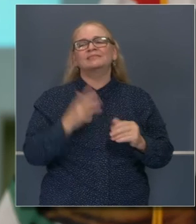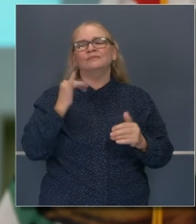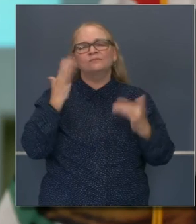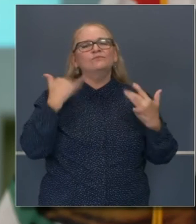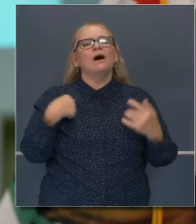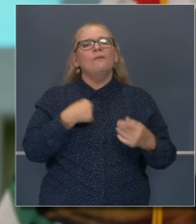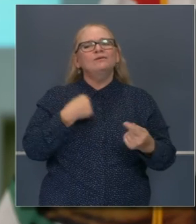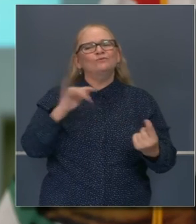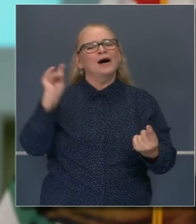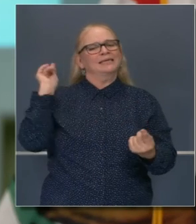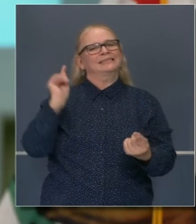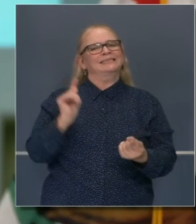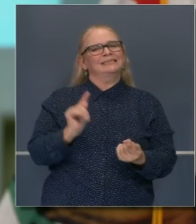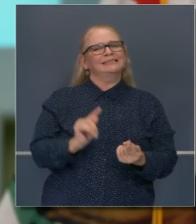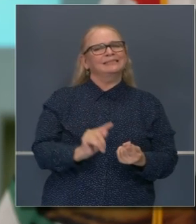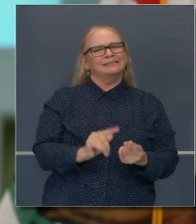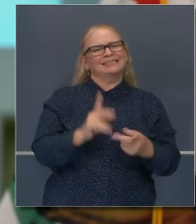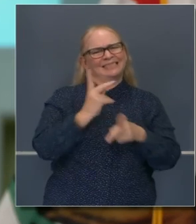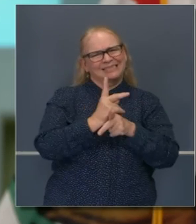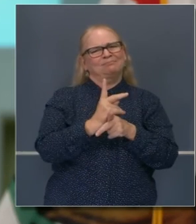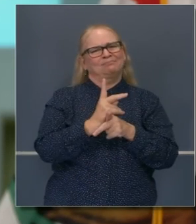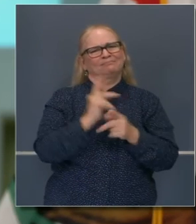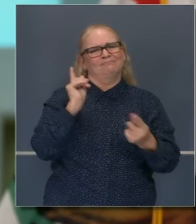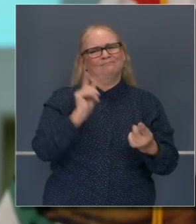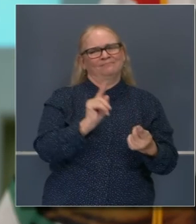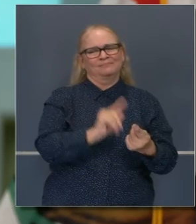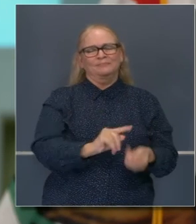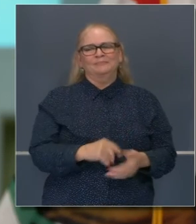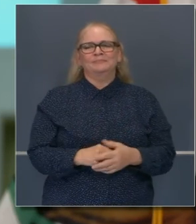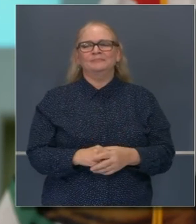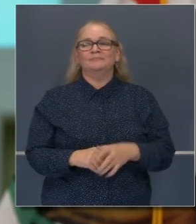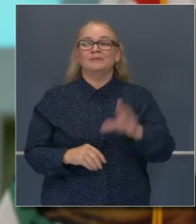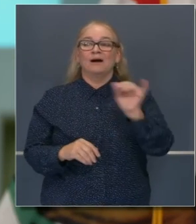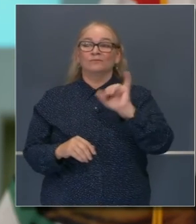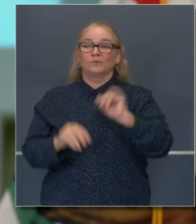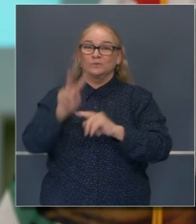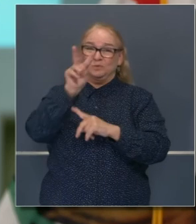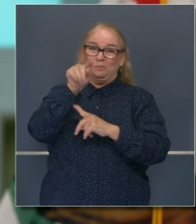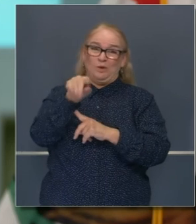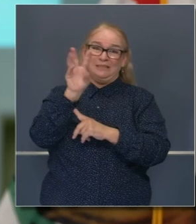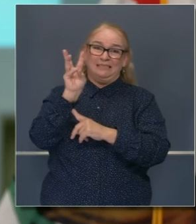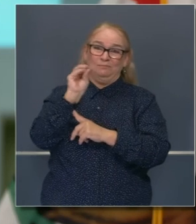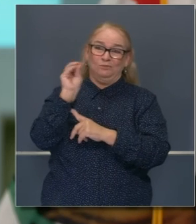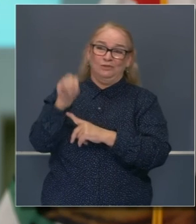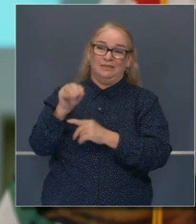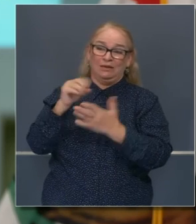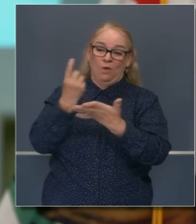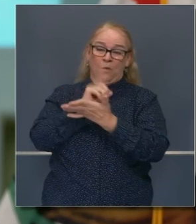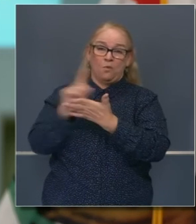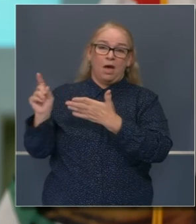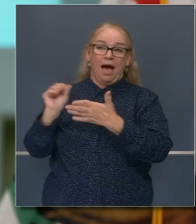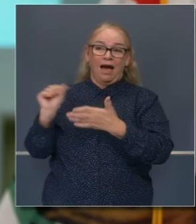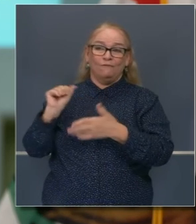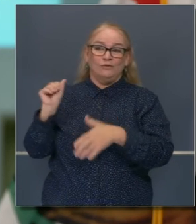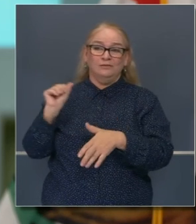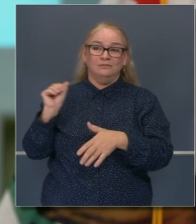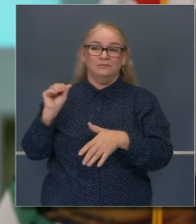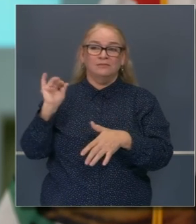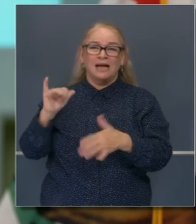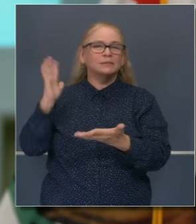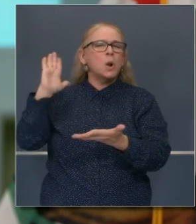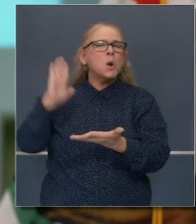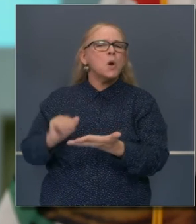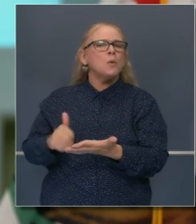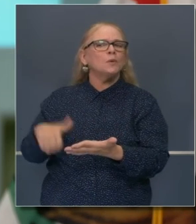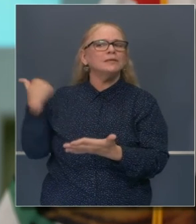ayudado a hacer bajar los índices de transmisión. Debo señalar para cerrar que el 2.6 por ciento, índice de positividad de